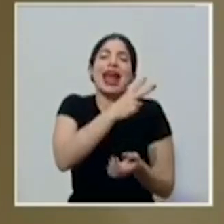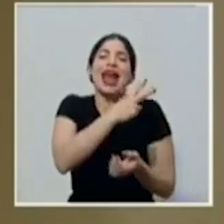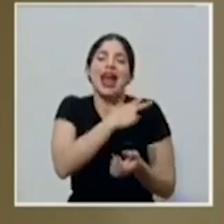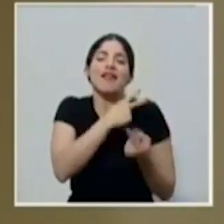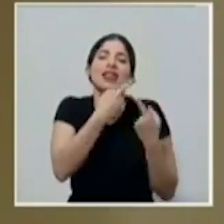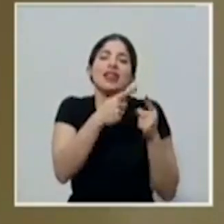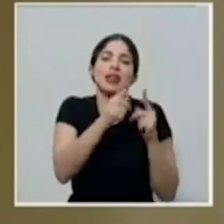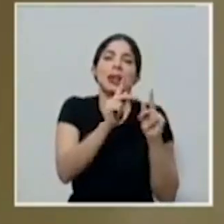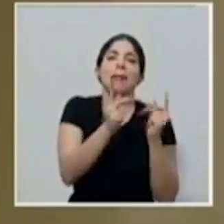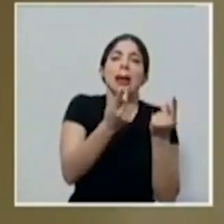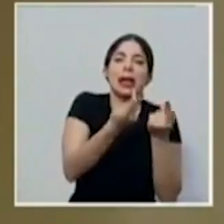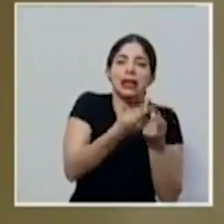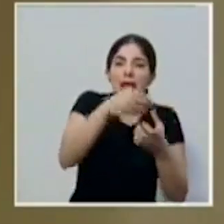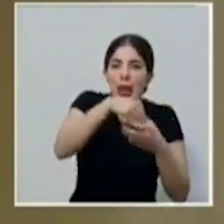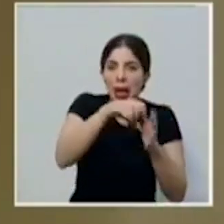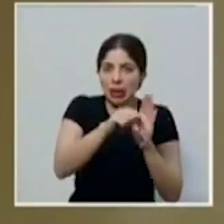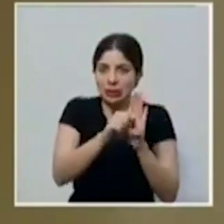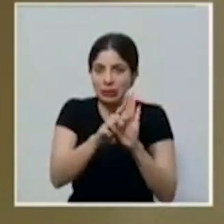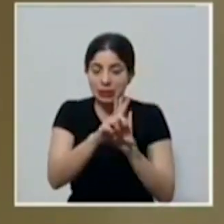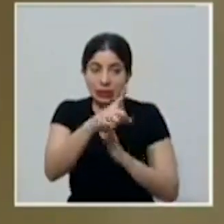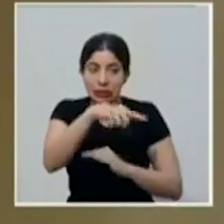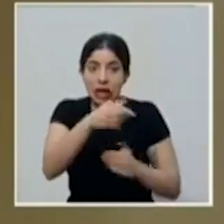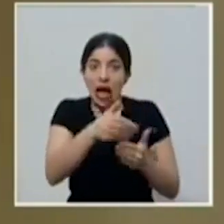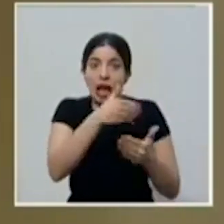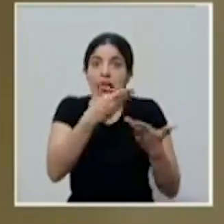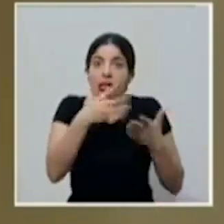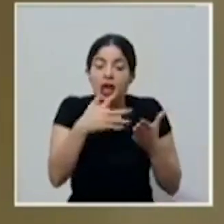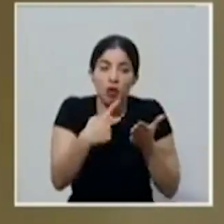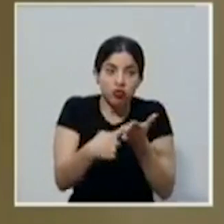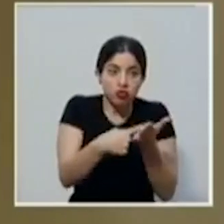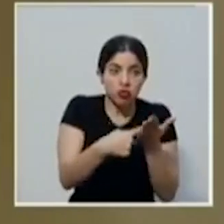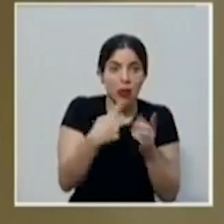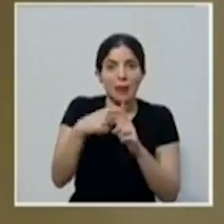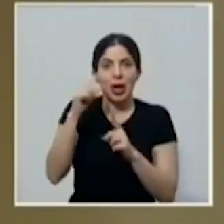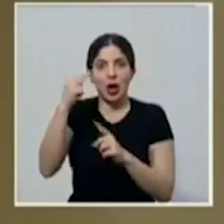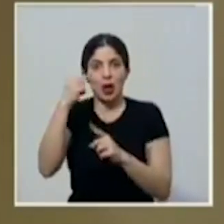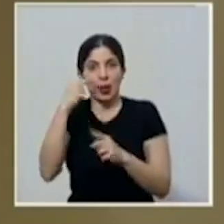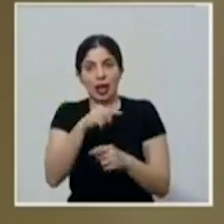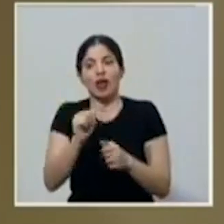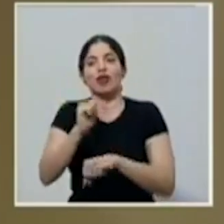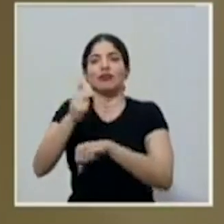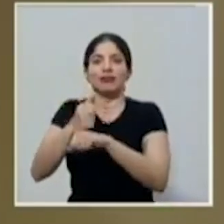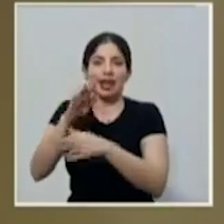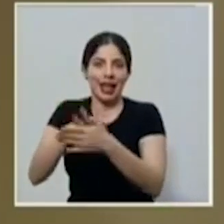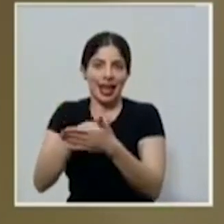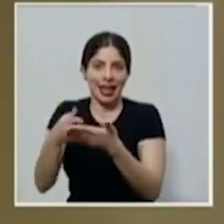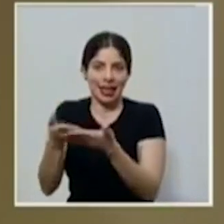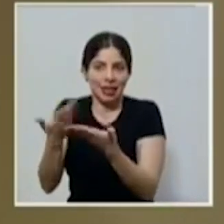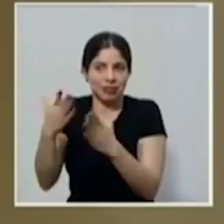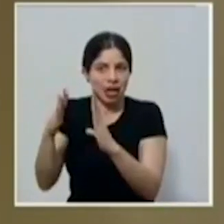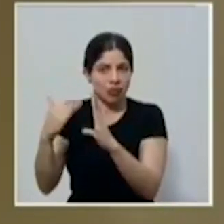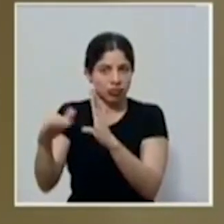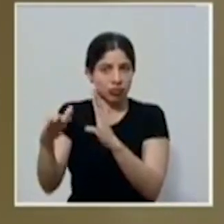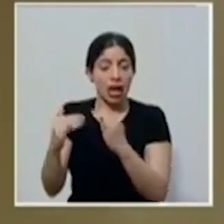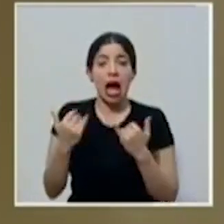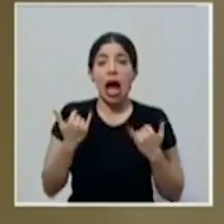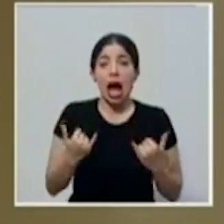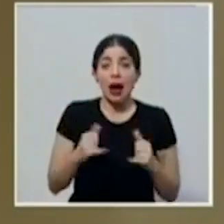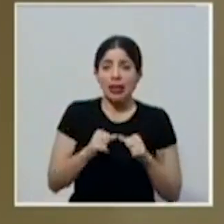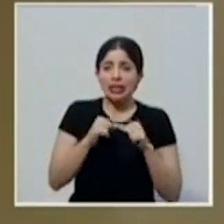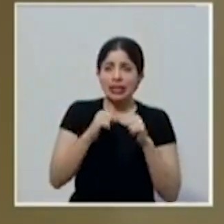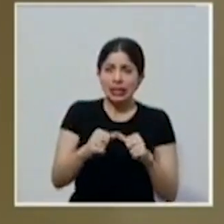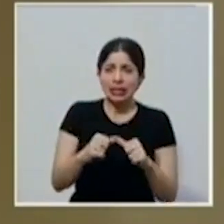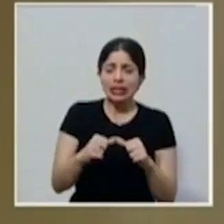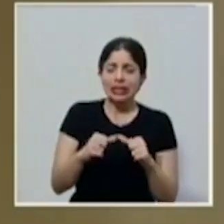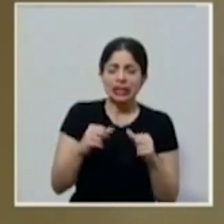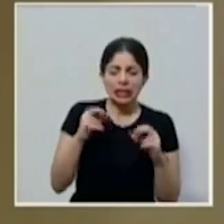de las diversas fracciones de la Asamblea Legislativa y el Gobierno de la República. Y seguimos analizando las